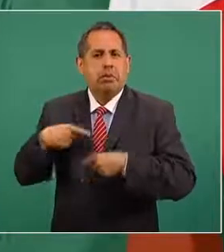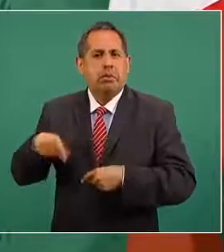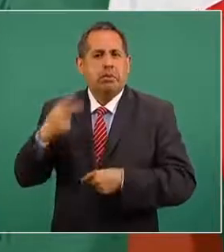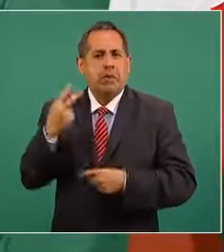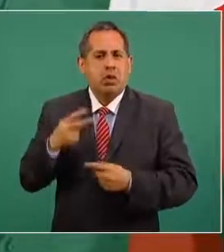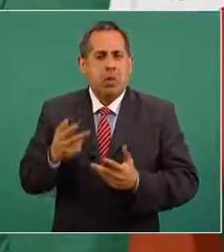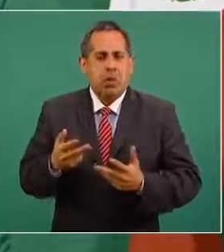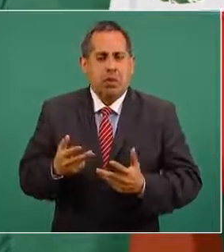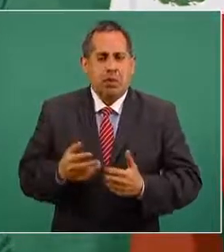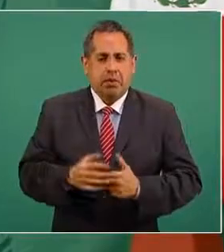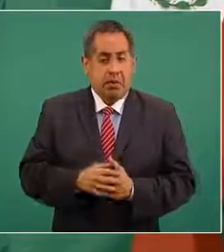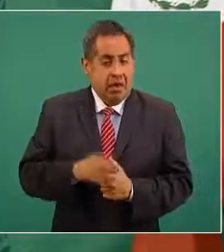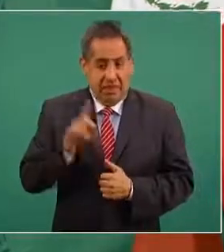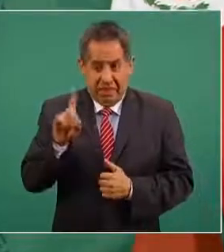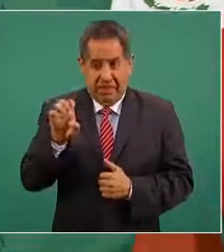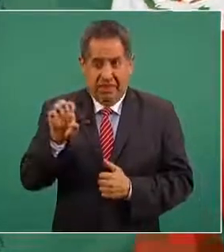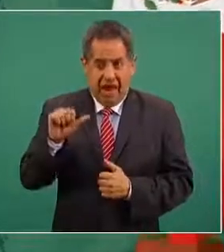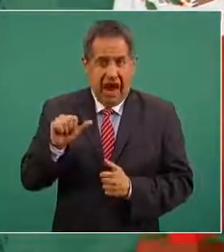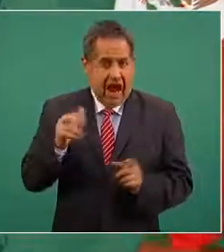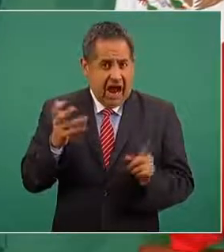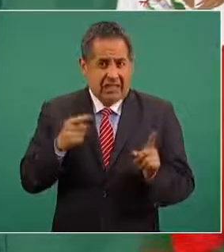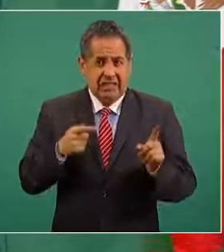la DEA precisamente